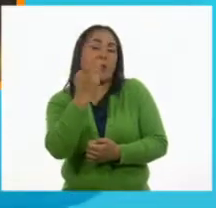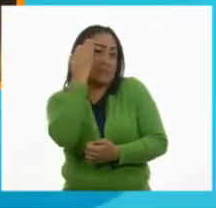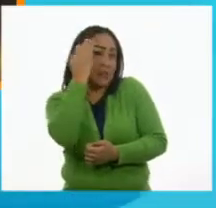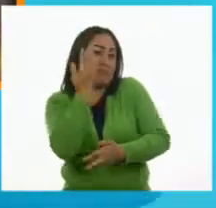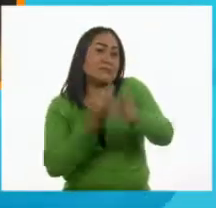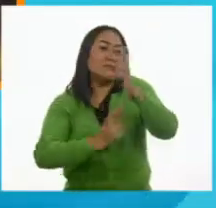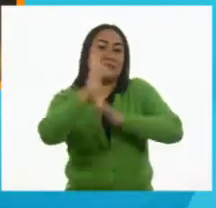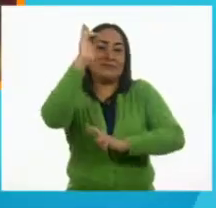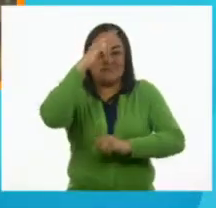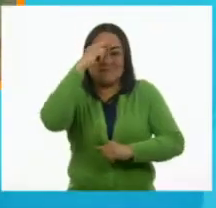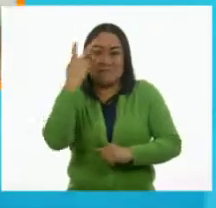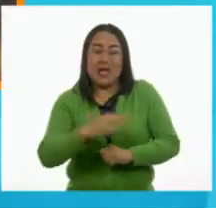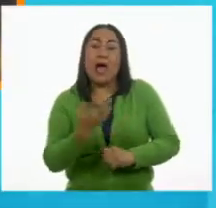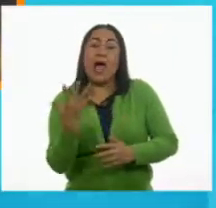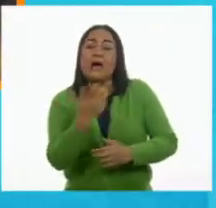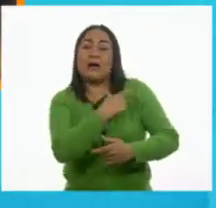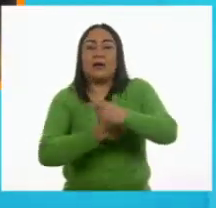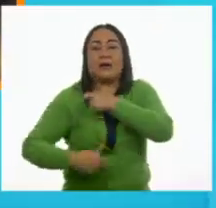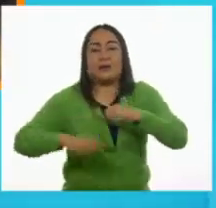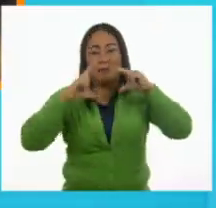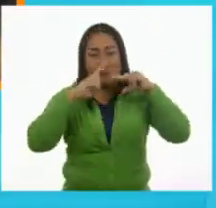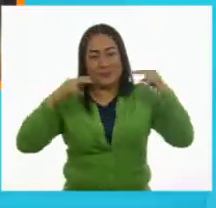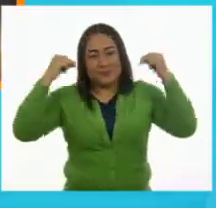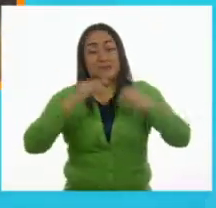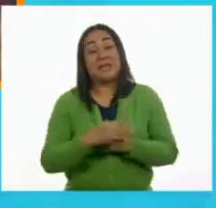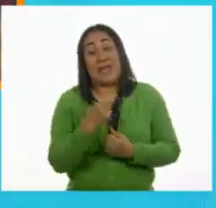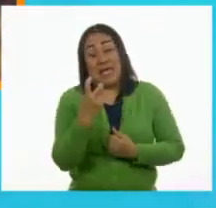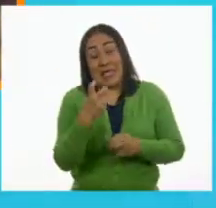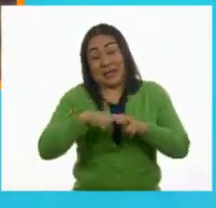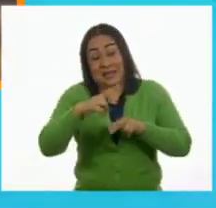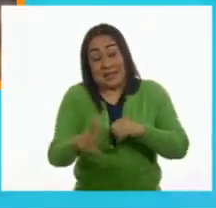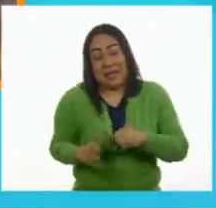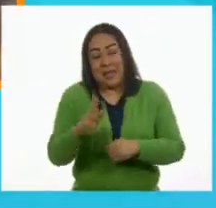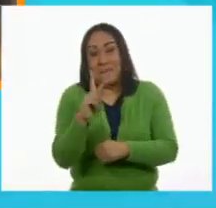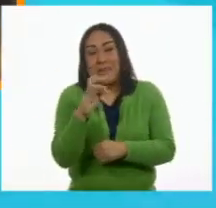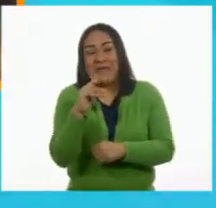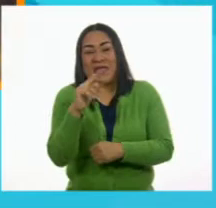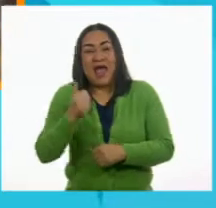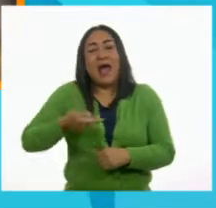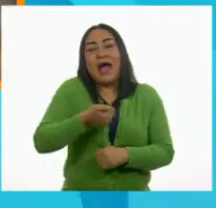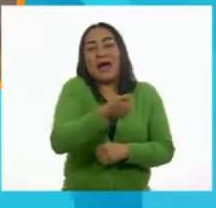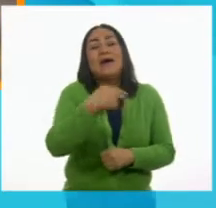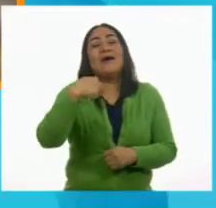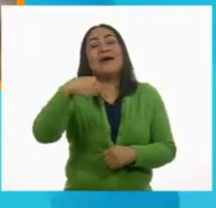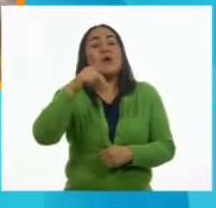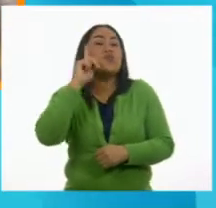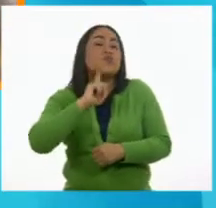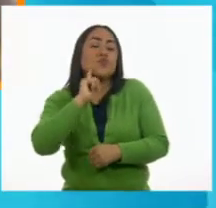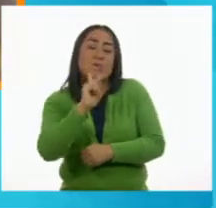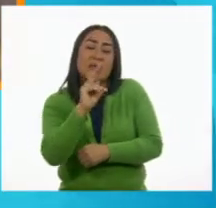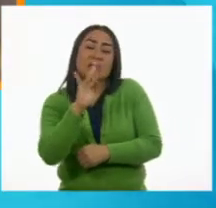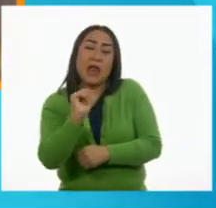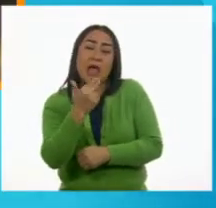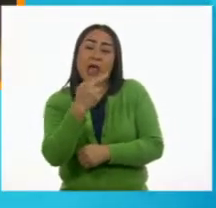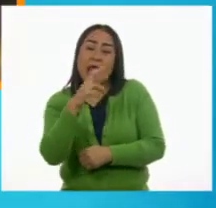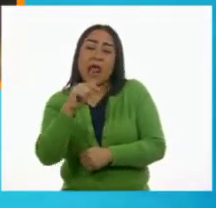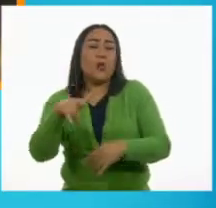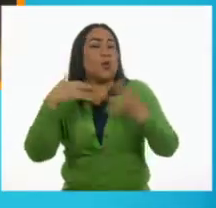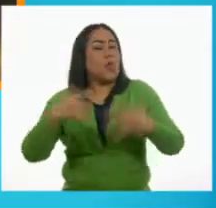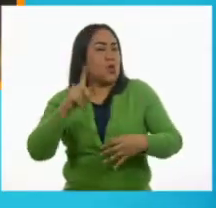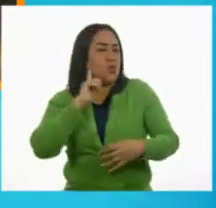por Emiliano Zapata. La locomotora Petra se llama así en honor a Petra Herrera, una destacada